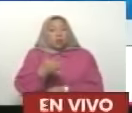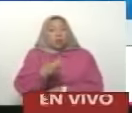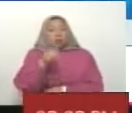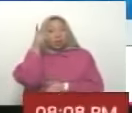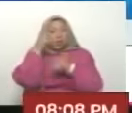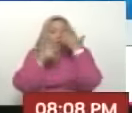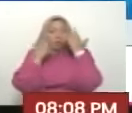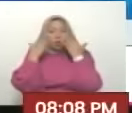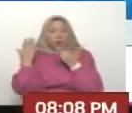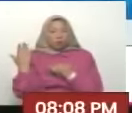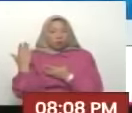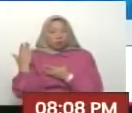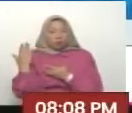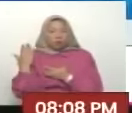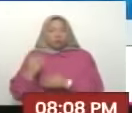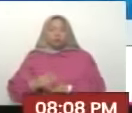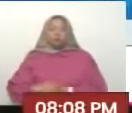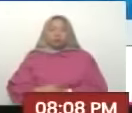Chávez Eso aquí